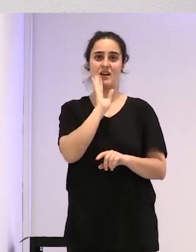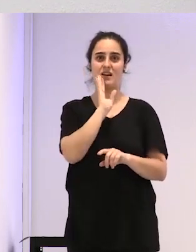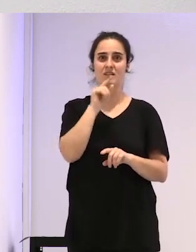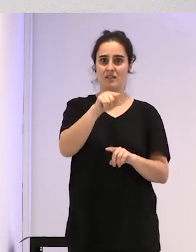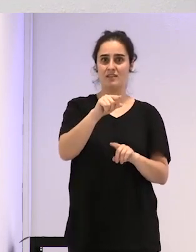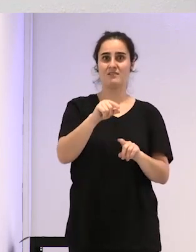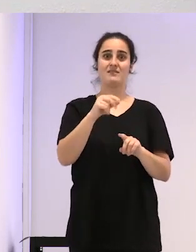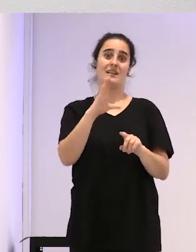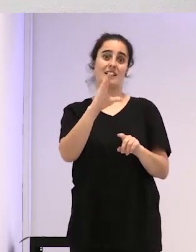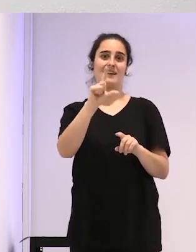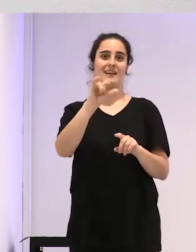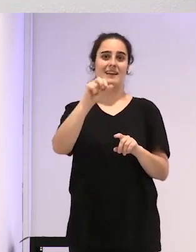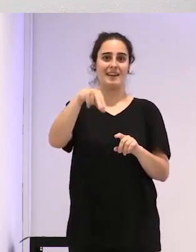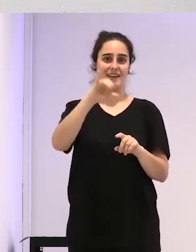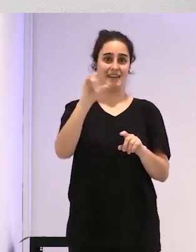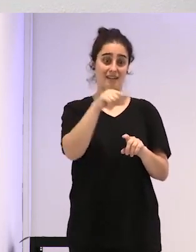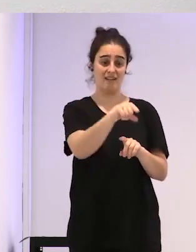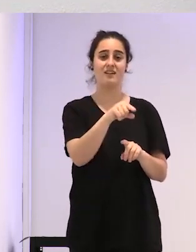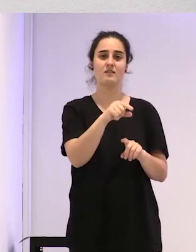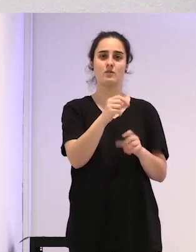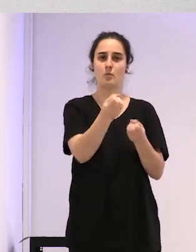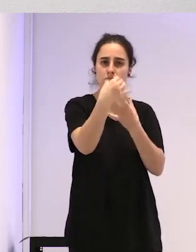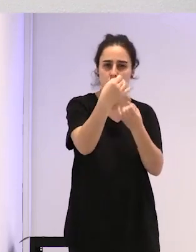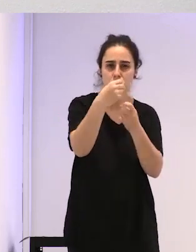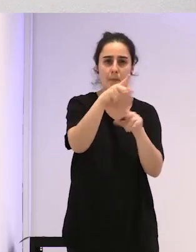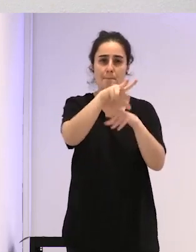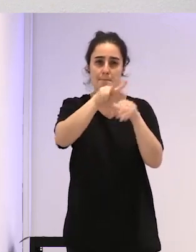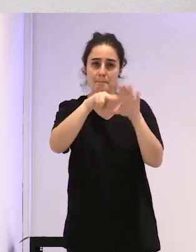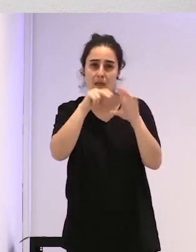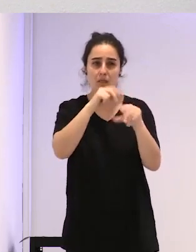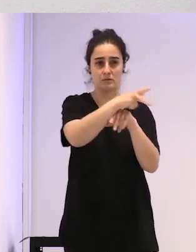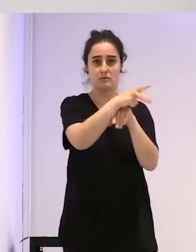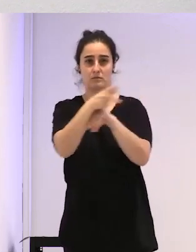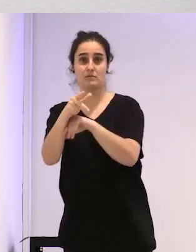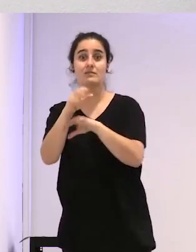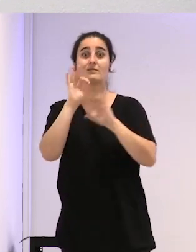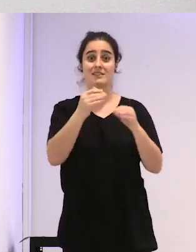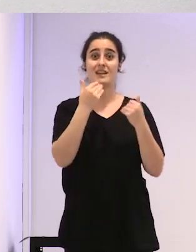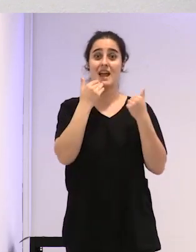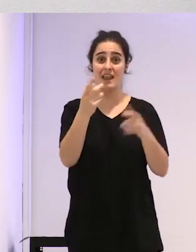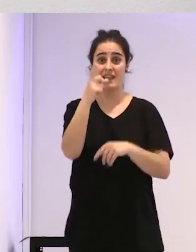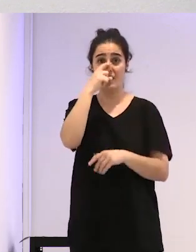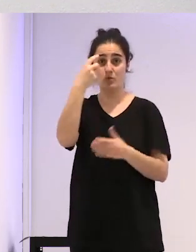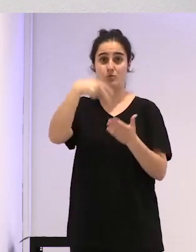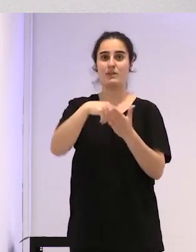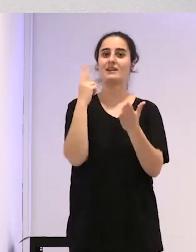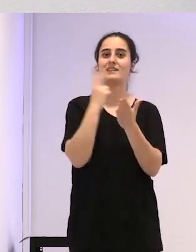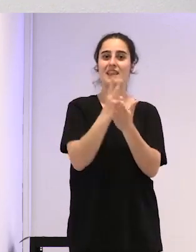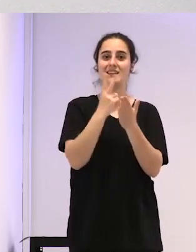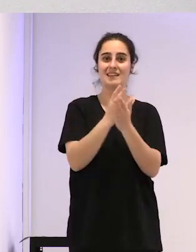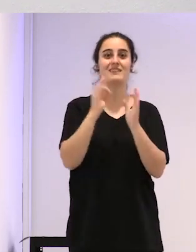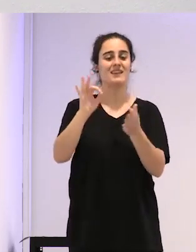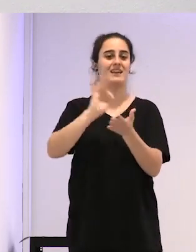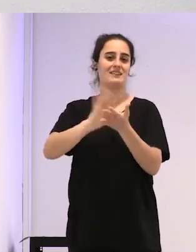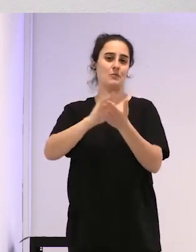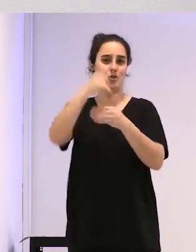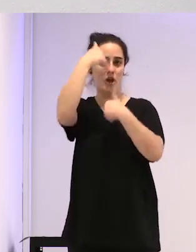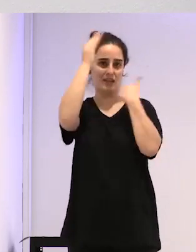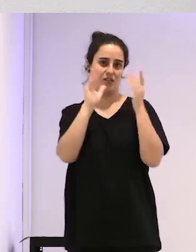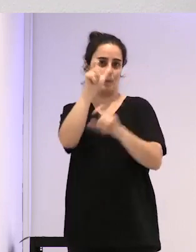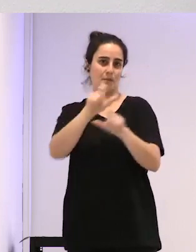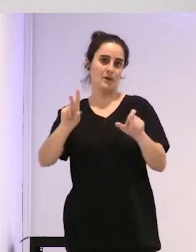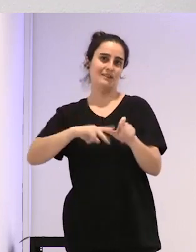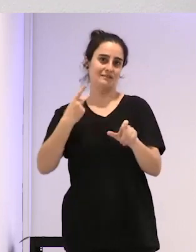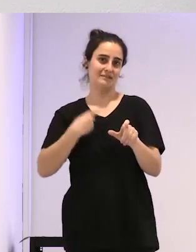esto llevo en que en 2017 ya se consolida TRANJIC como el servicio de atención a las personas. ¿Qué ofrece